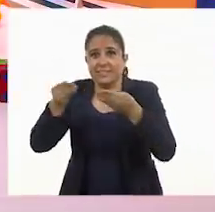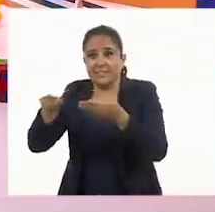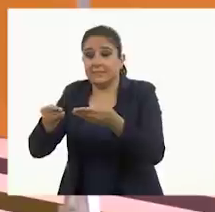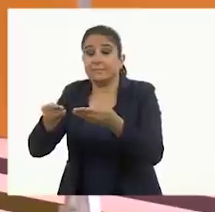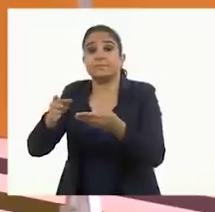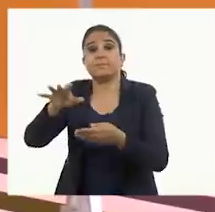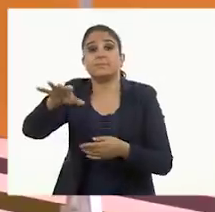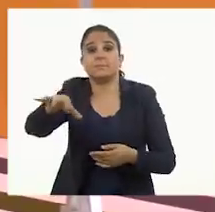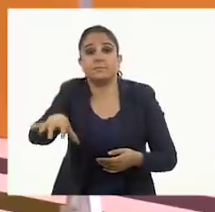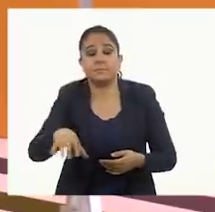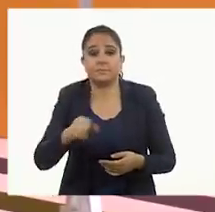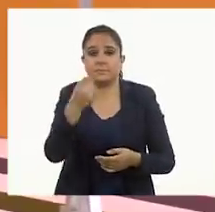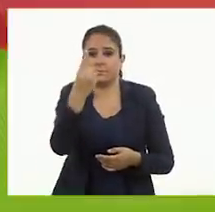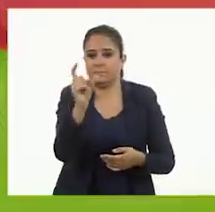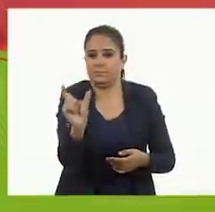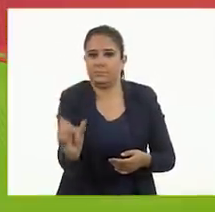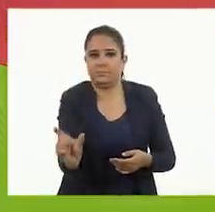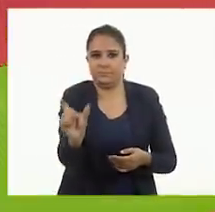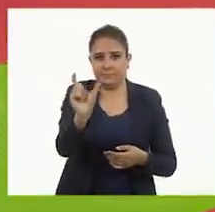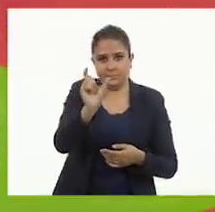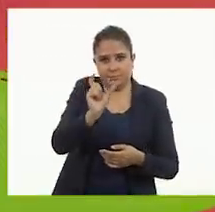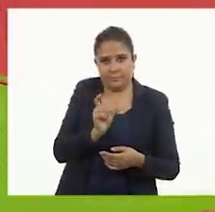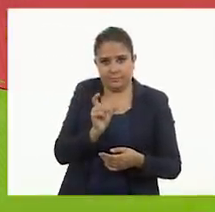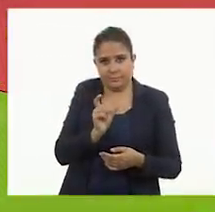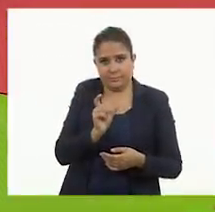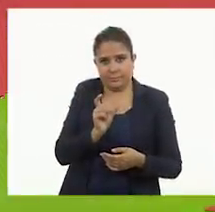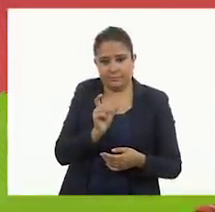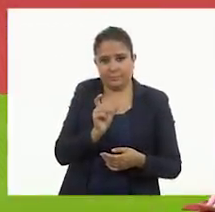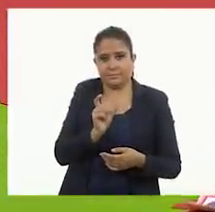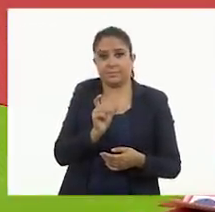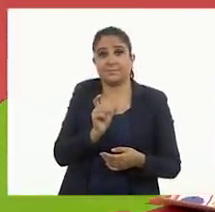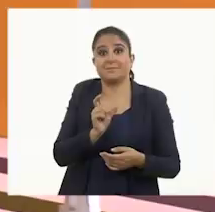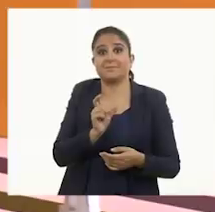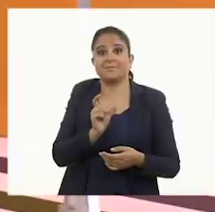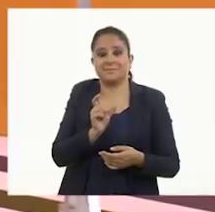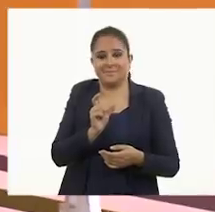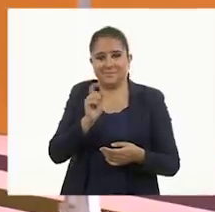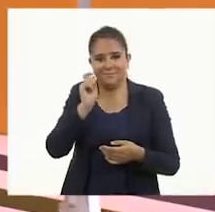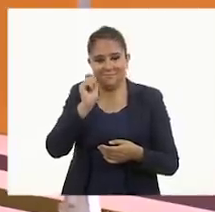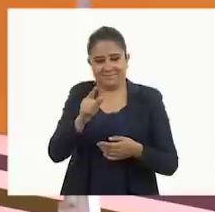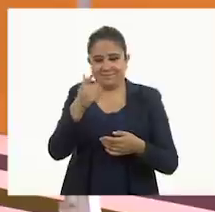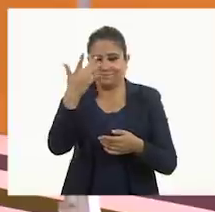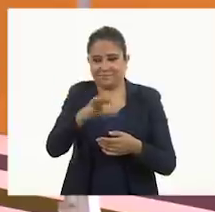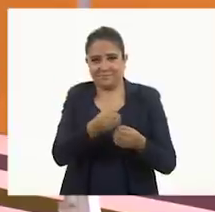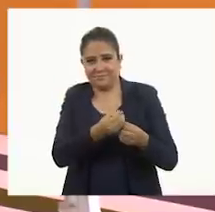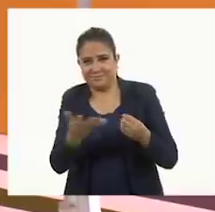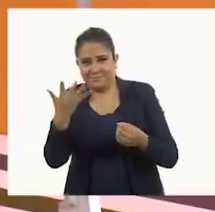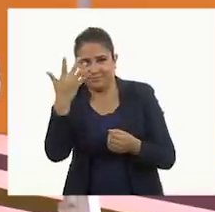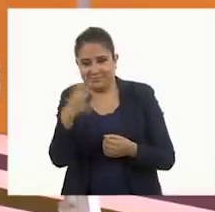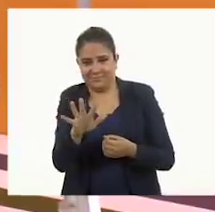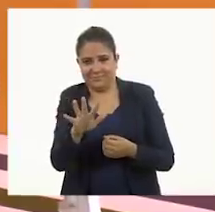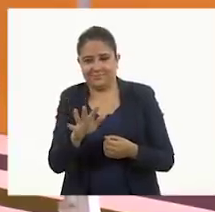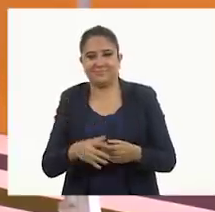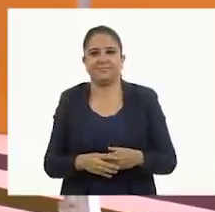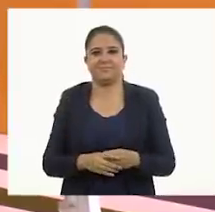una tarjeta que representa estas mismas diez fichas.